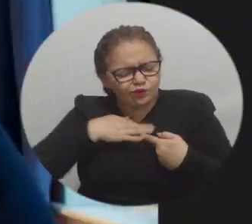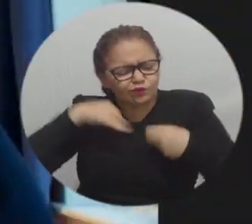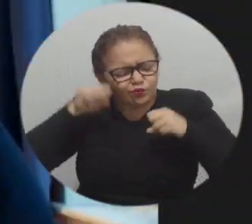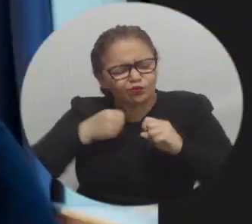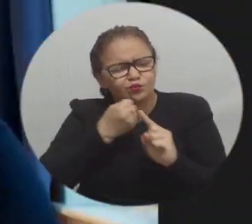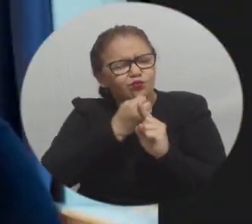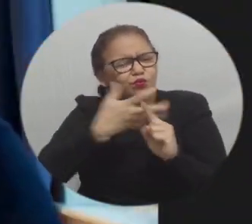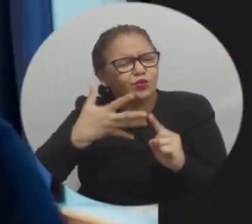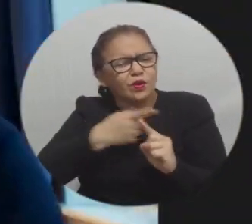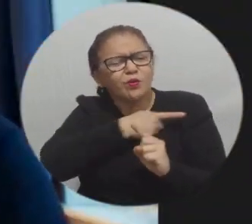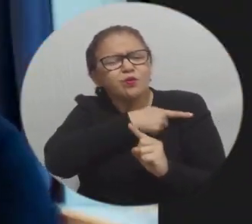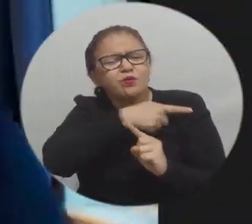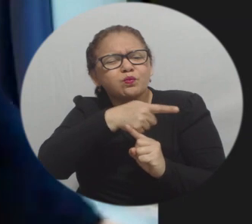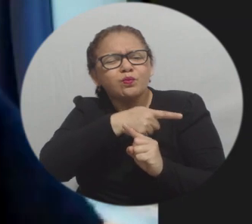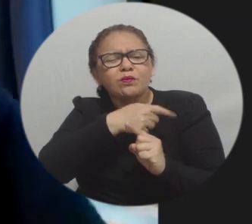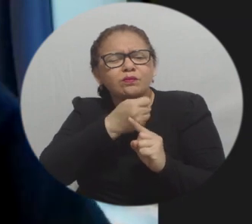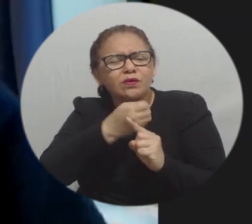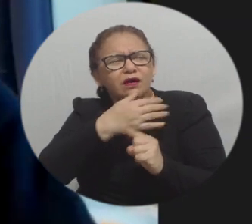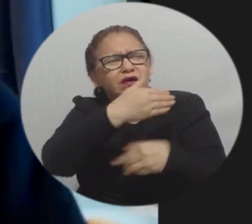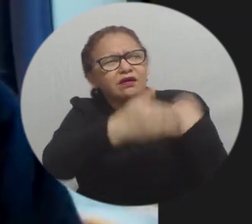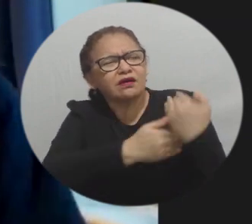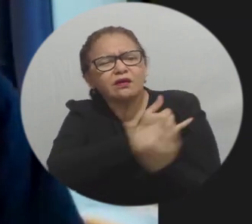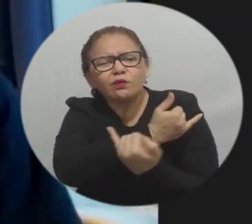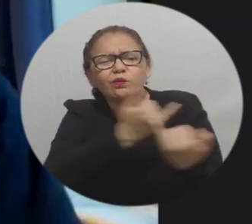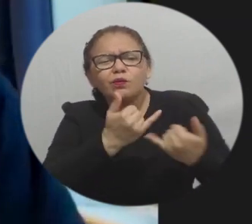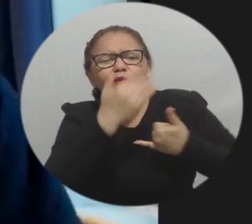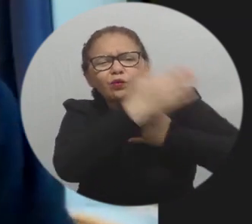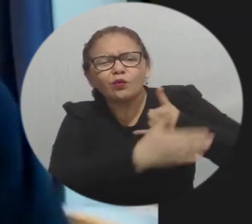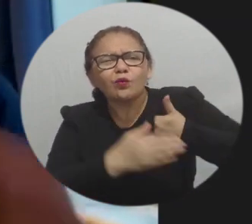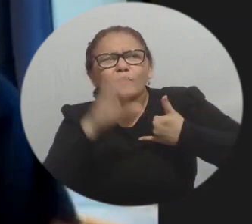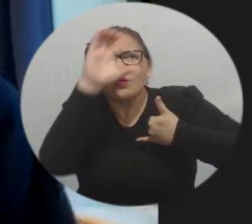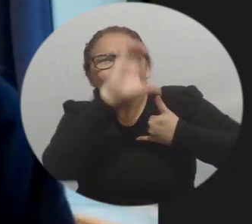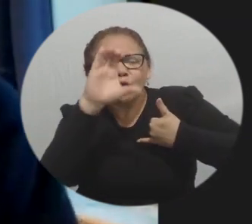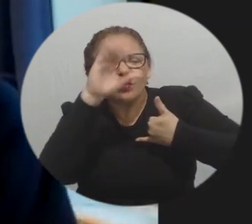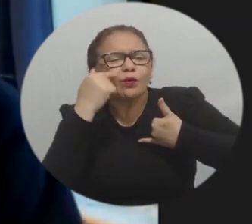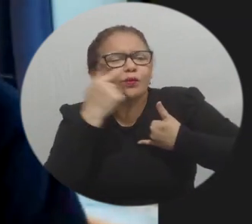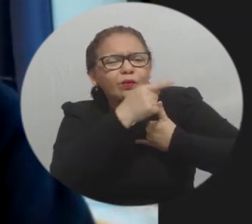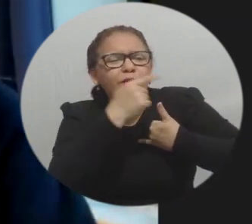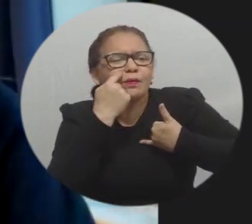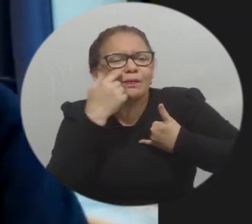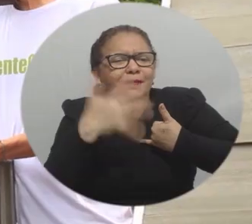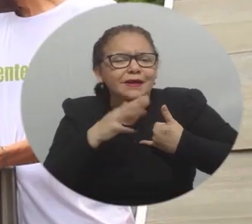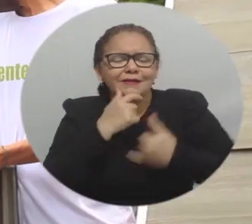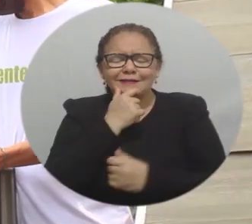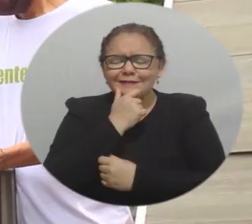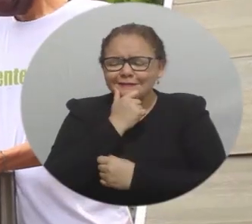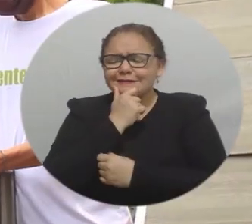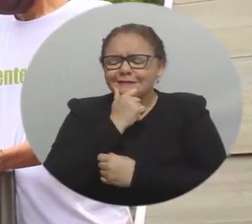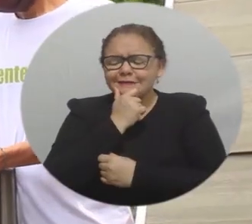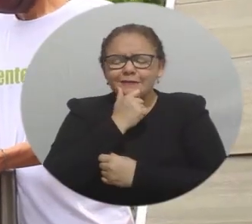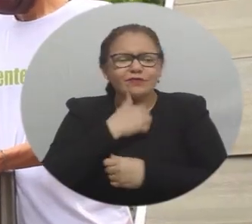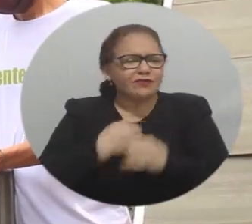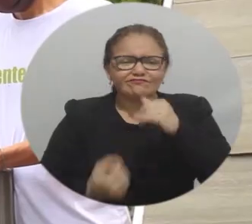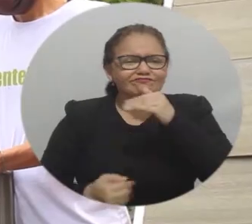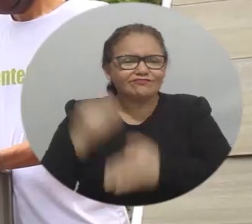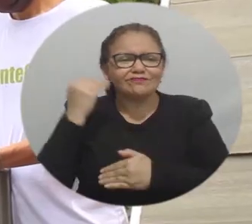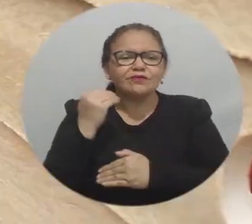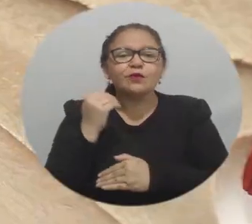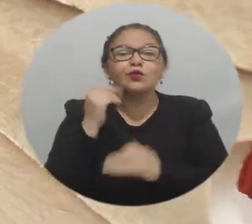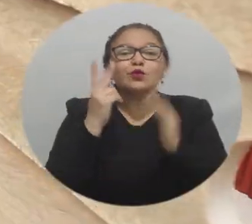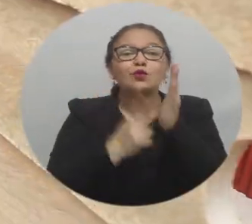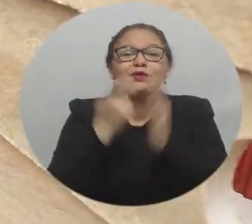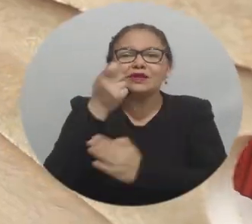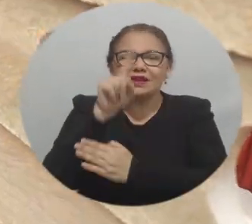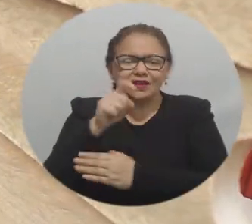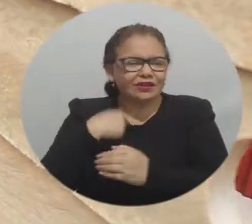realmente aporta a luego esa otra realidad que yo veía todos los días en el país donde estaba viviendo. Y fue así como en 2016